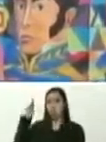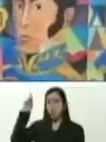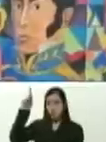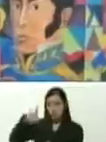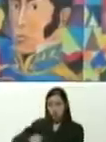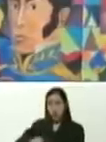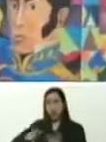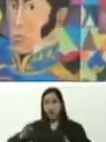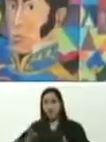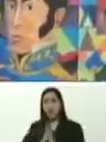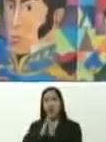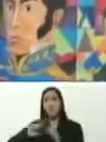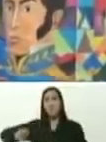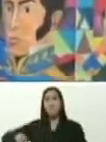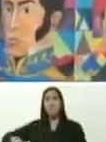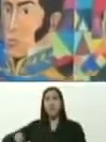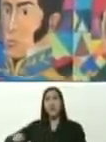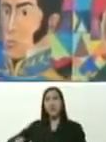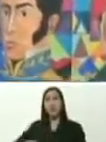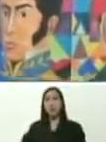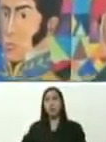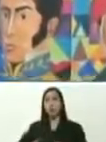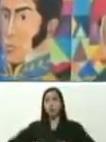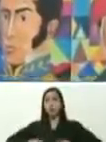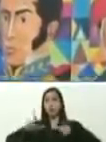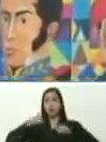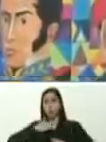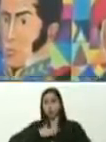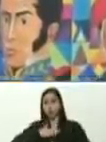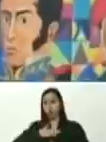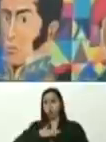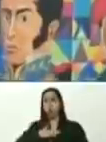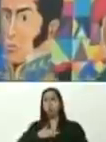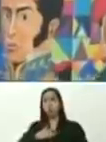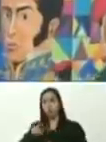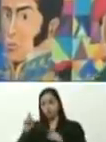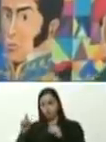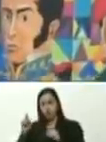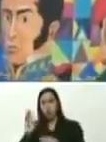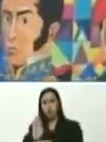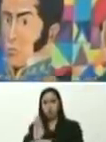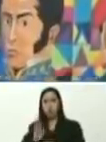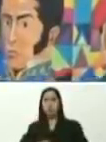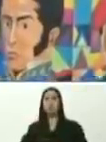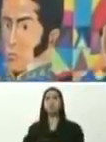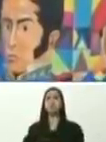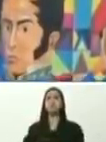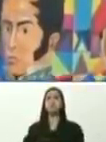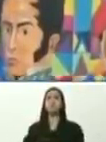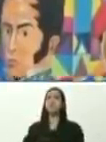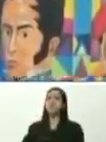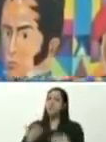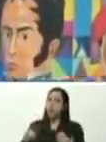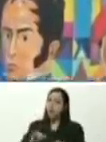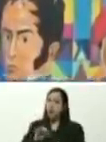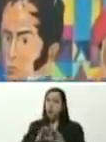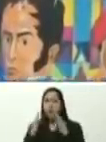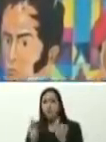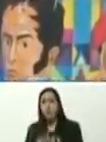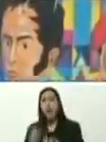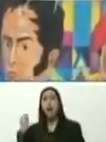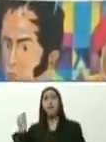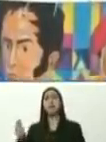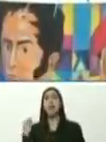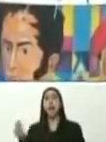por aquí cerca, en el edificio, que yo crecí, el edificio San Pedro, ahí habían, tres familias italianas,